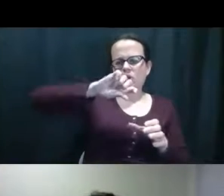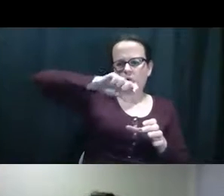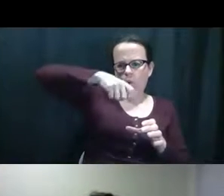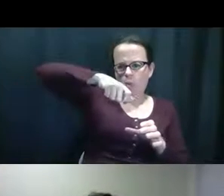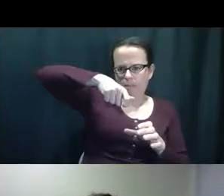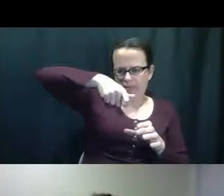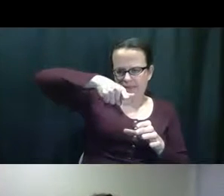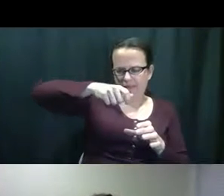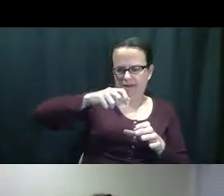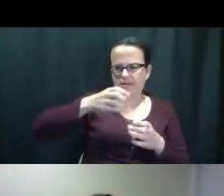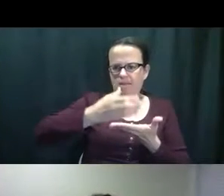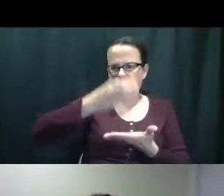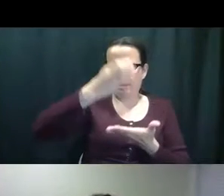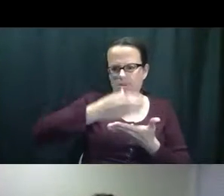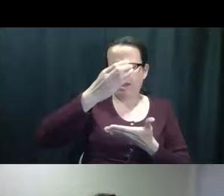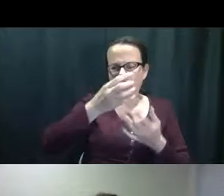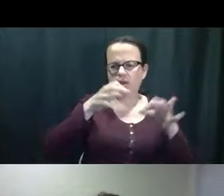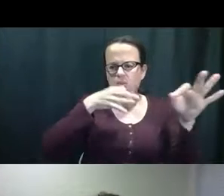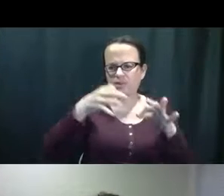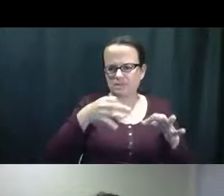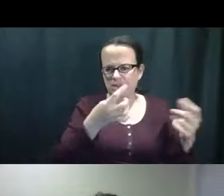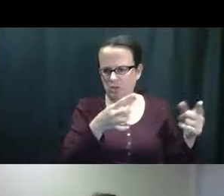Quiero abrir abrir esta esta botella.